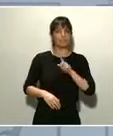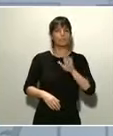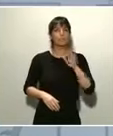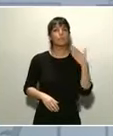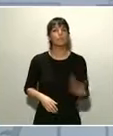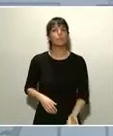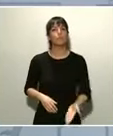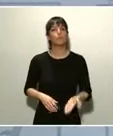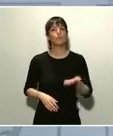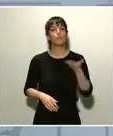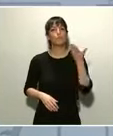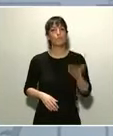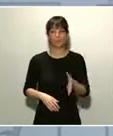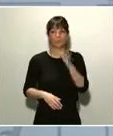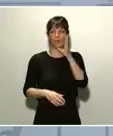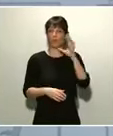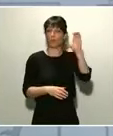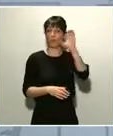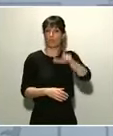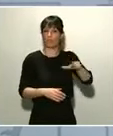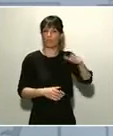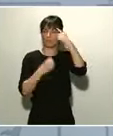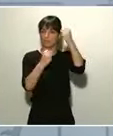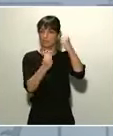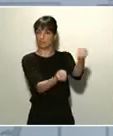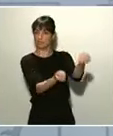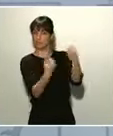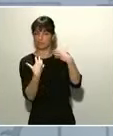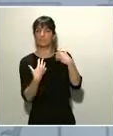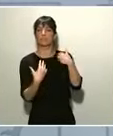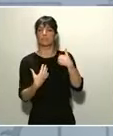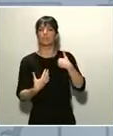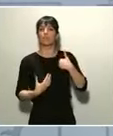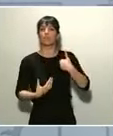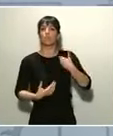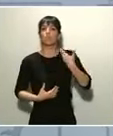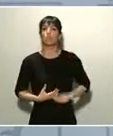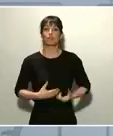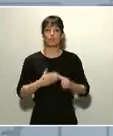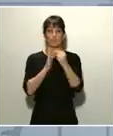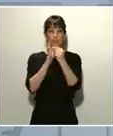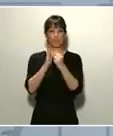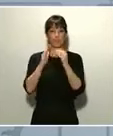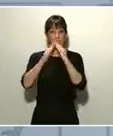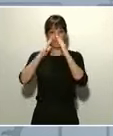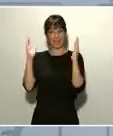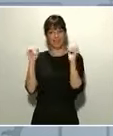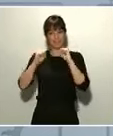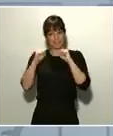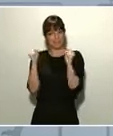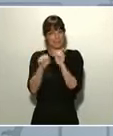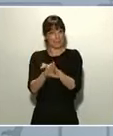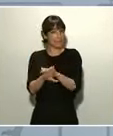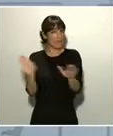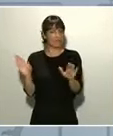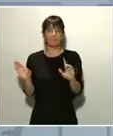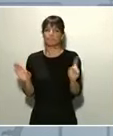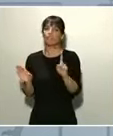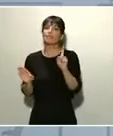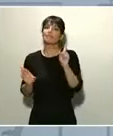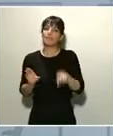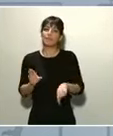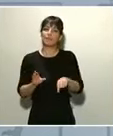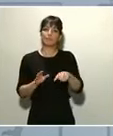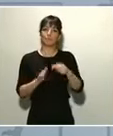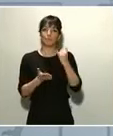a lo que nos han dicho los científicos y los expertos, no solamente las medidas de confinamiento, sino también la extensión de esos PCR. Con lo cual,